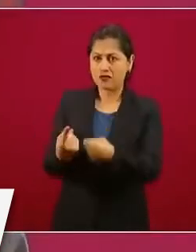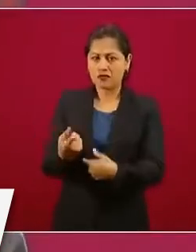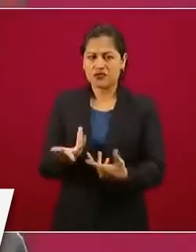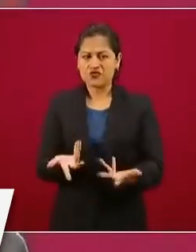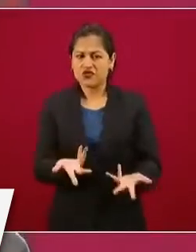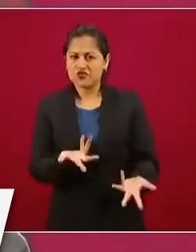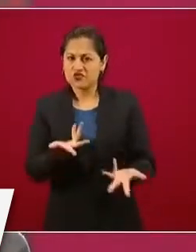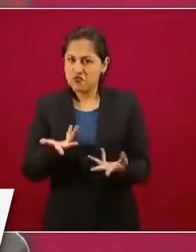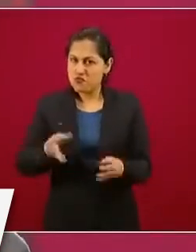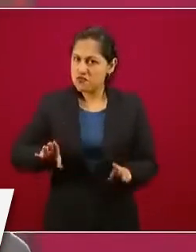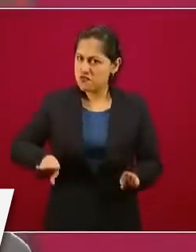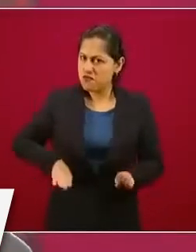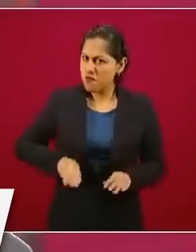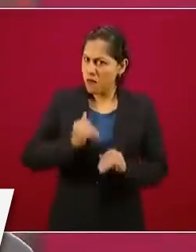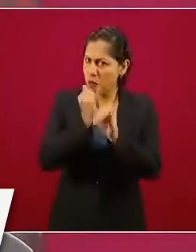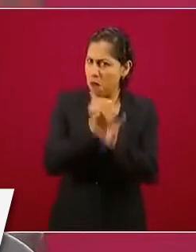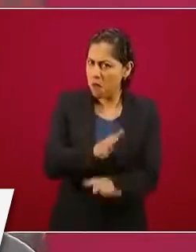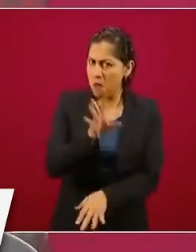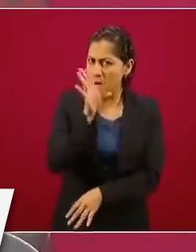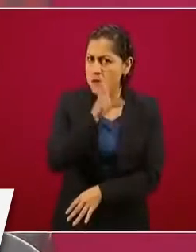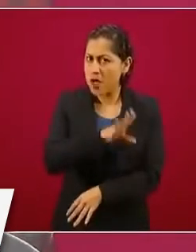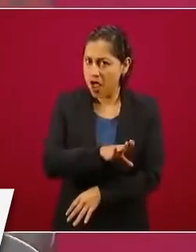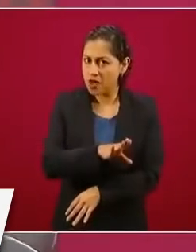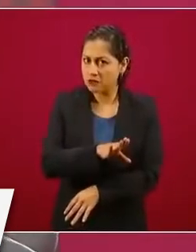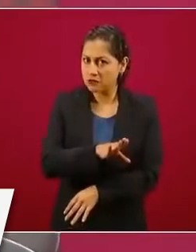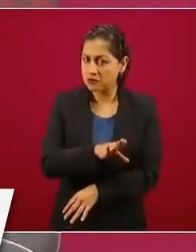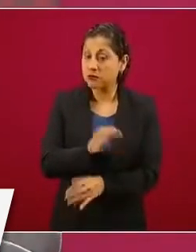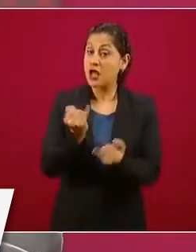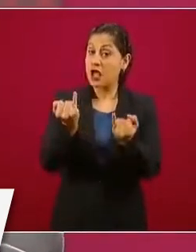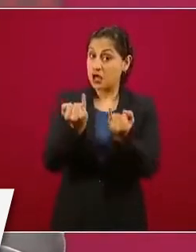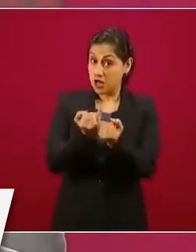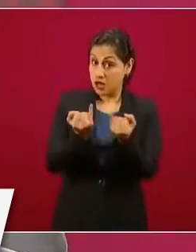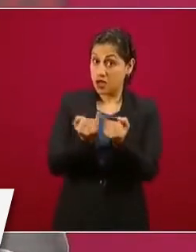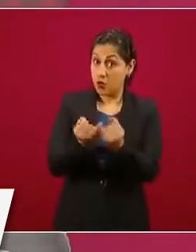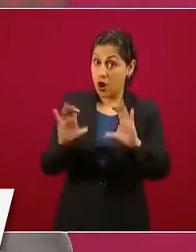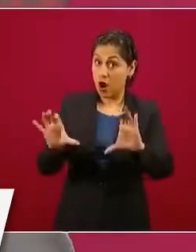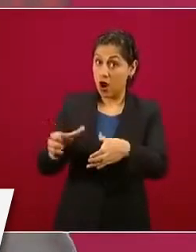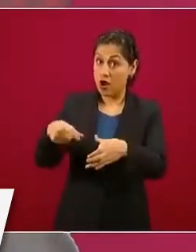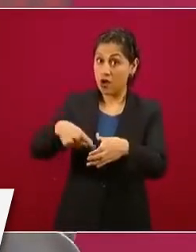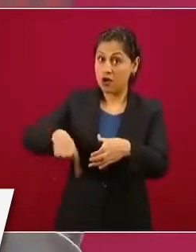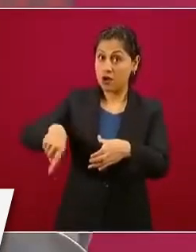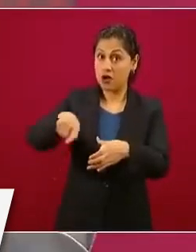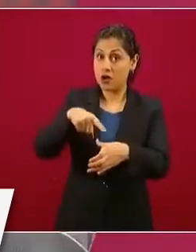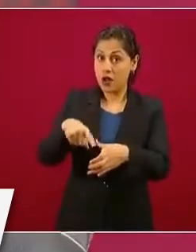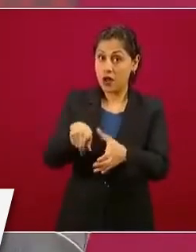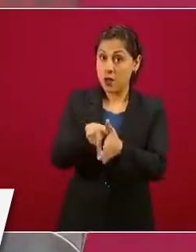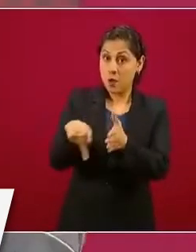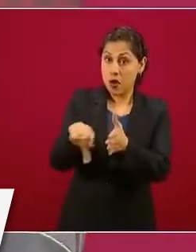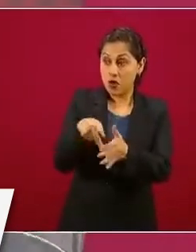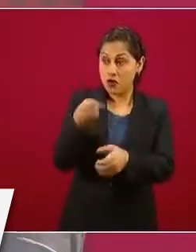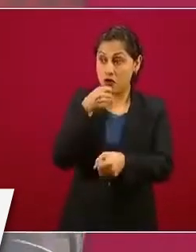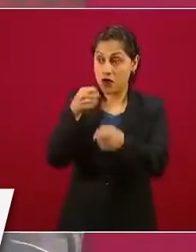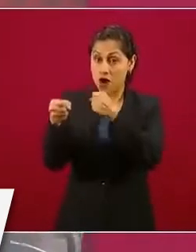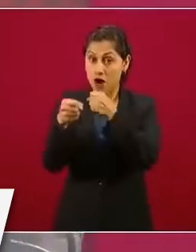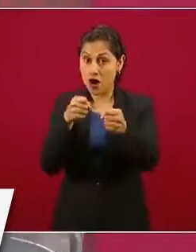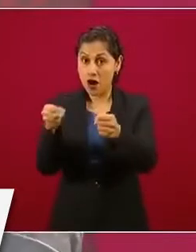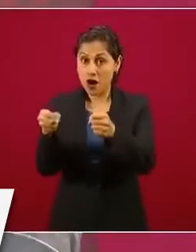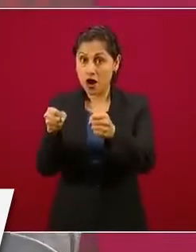medios de comunicación, era